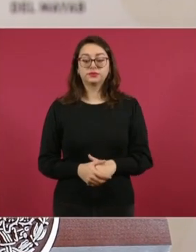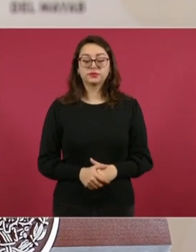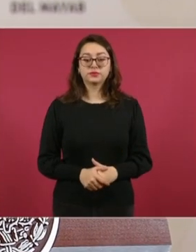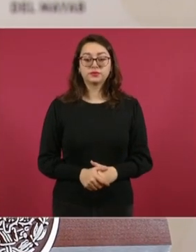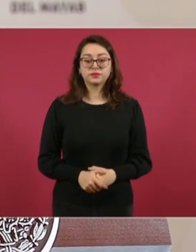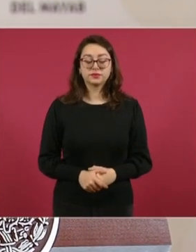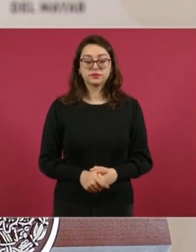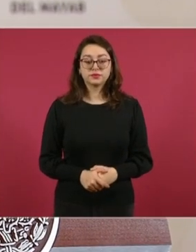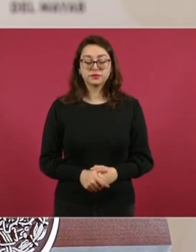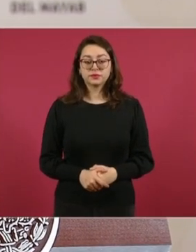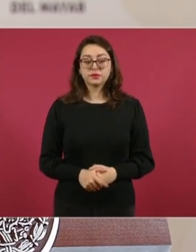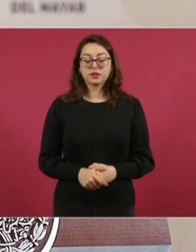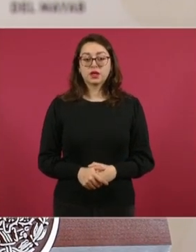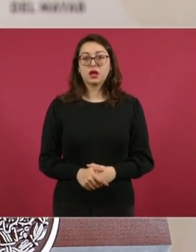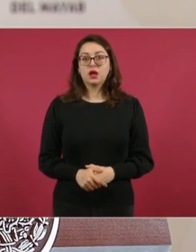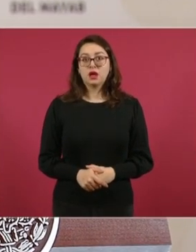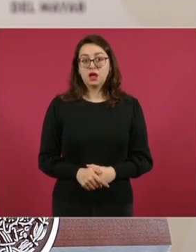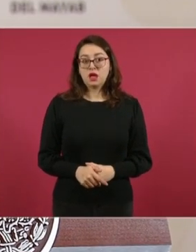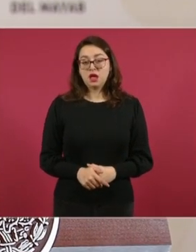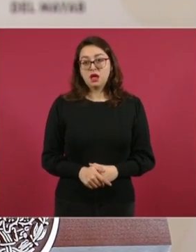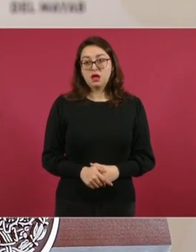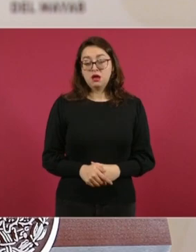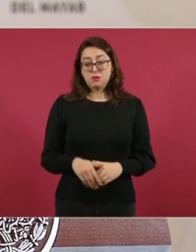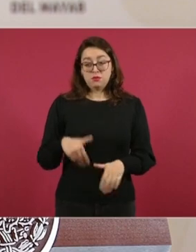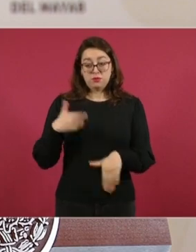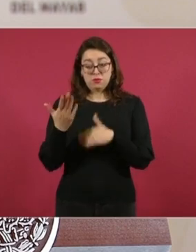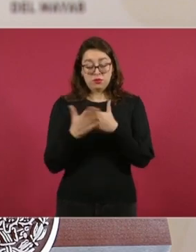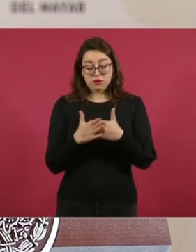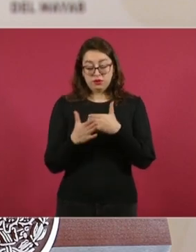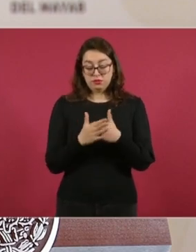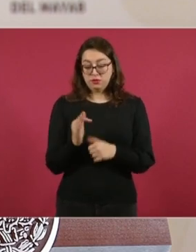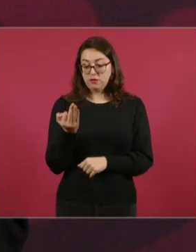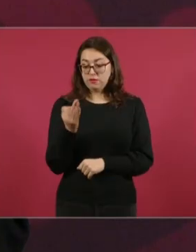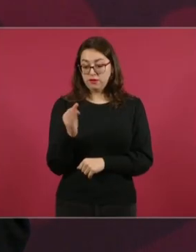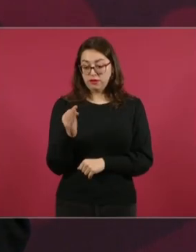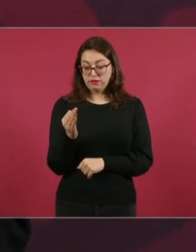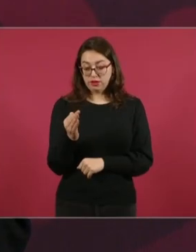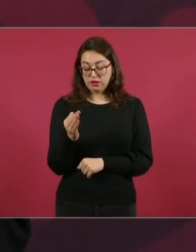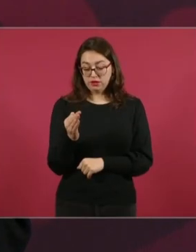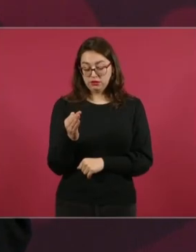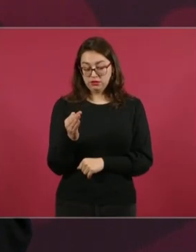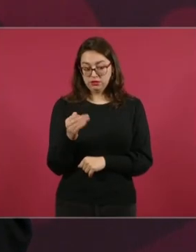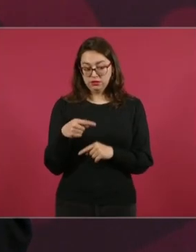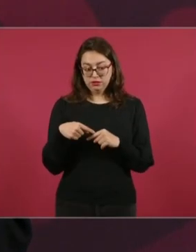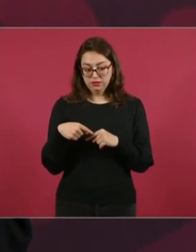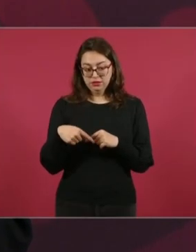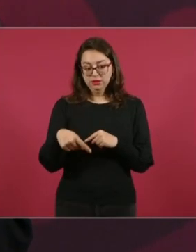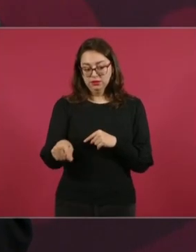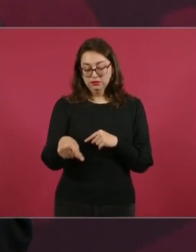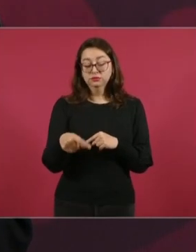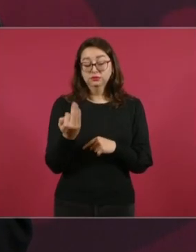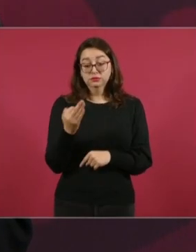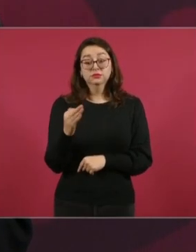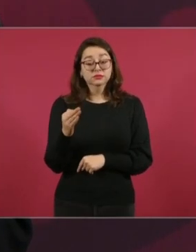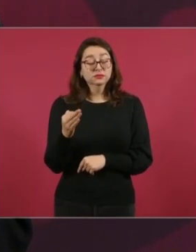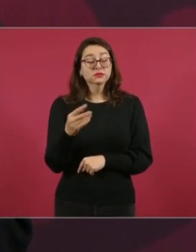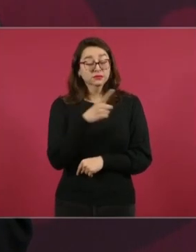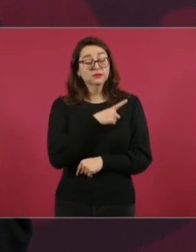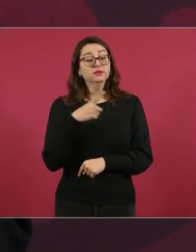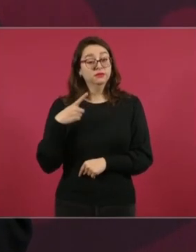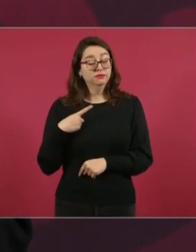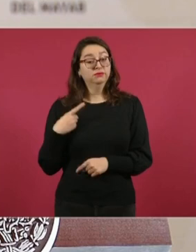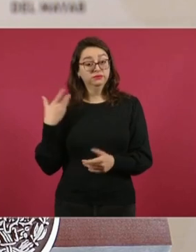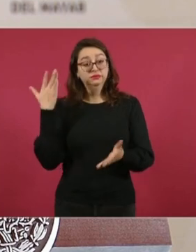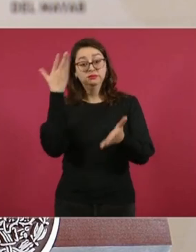termine febrero para el acueducto, ese es el